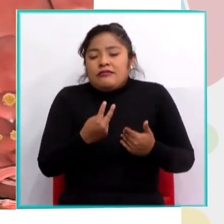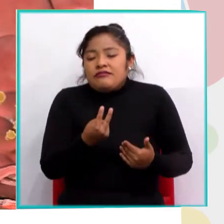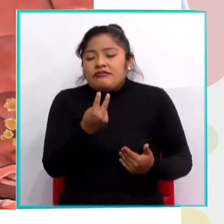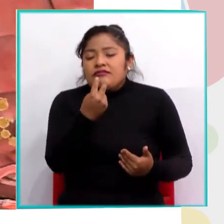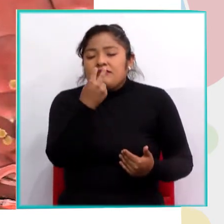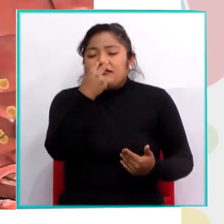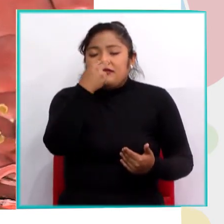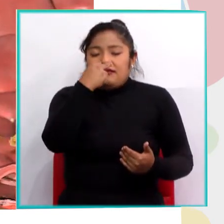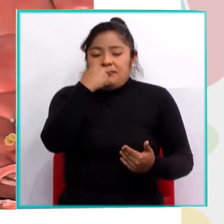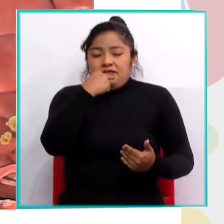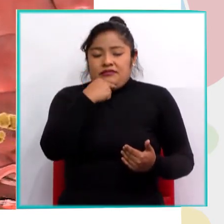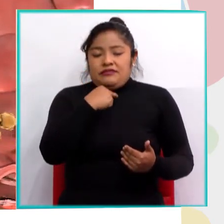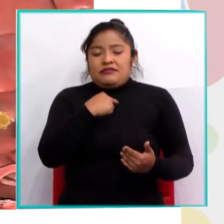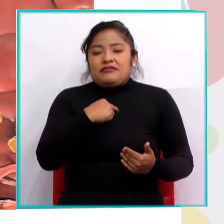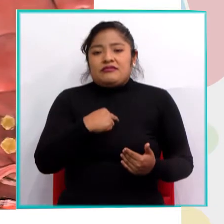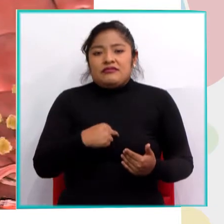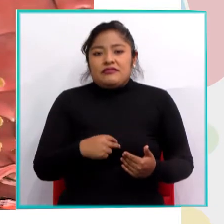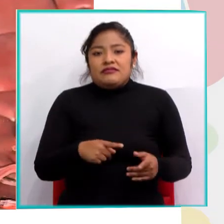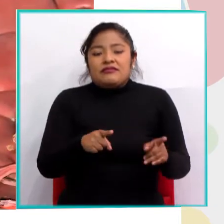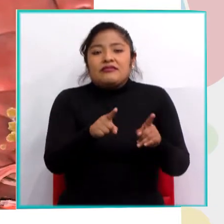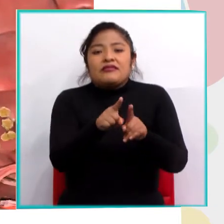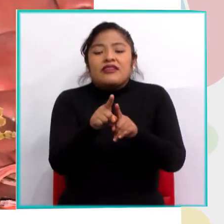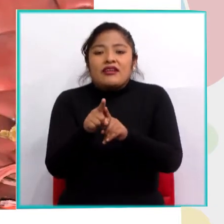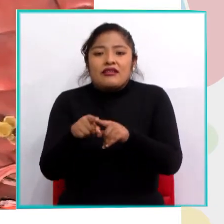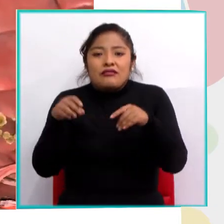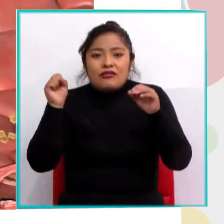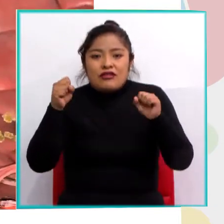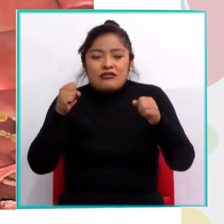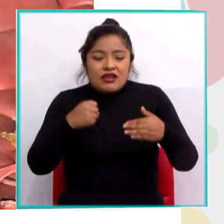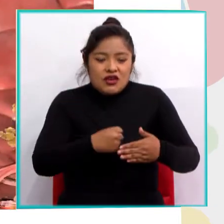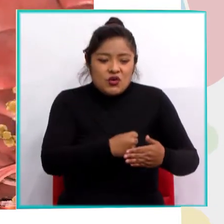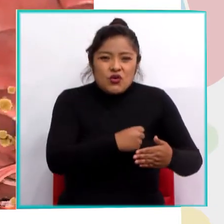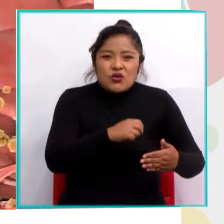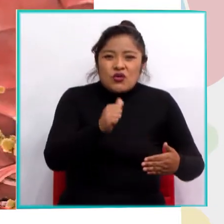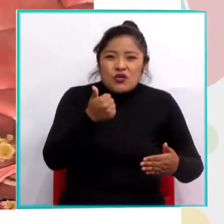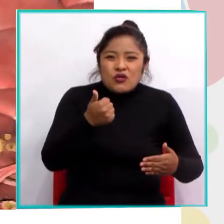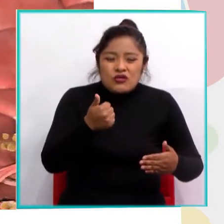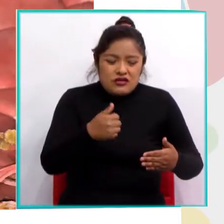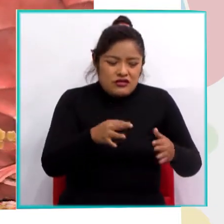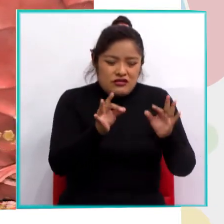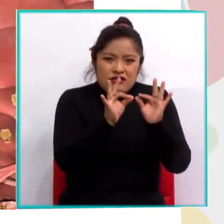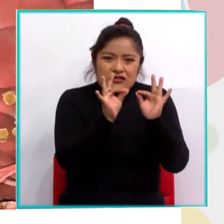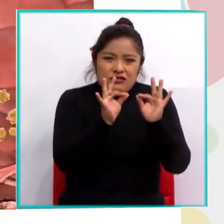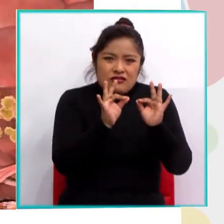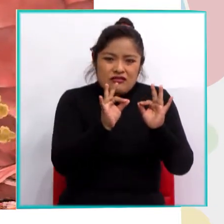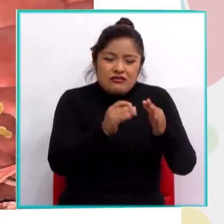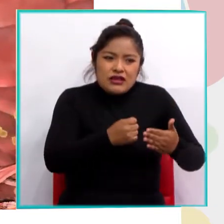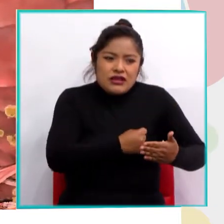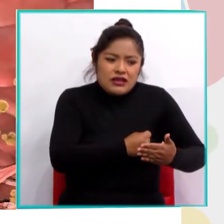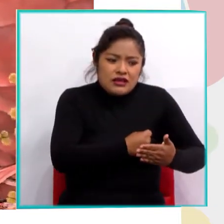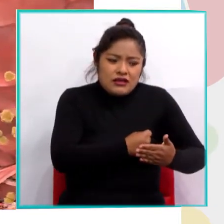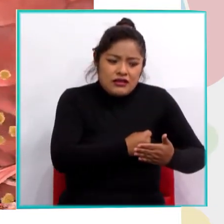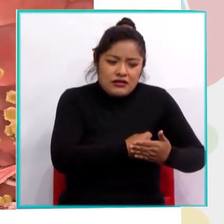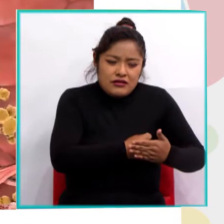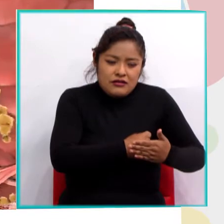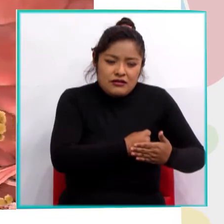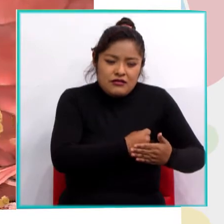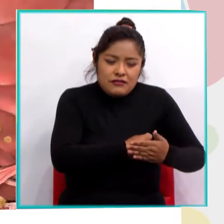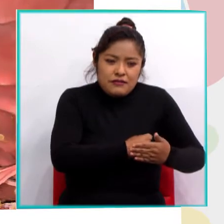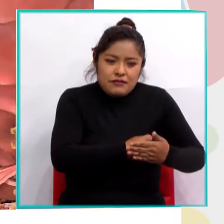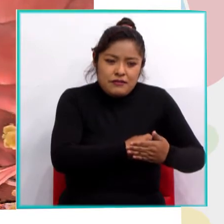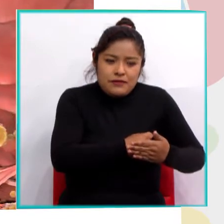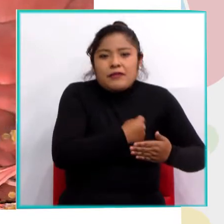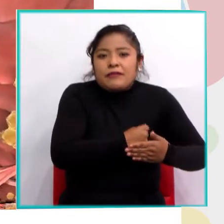También podemos mencionar las arritmias. Y estas van a corresponder a las alteraciones del ritmo cardíaco,